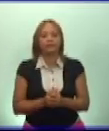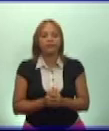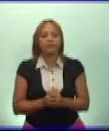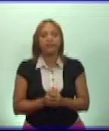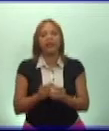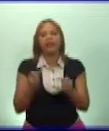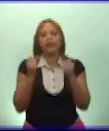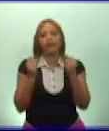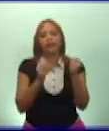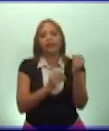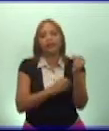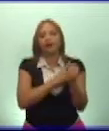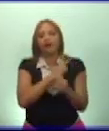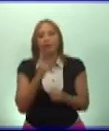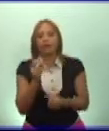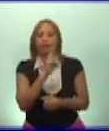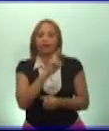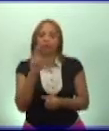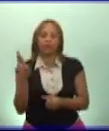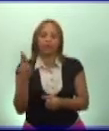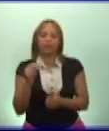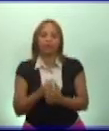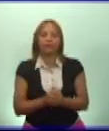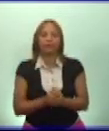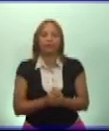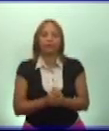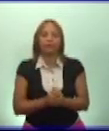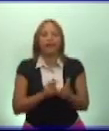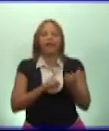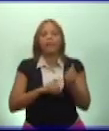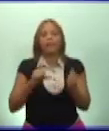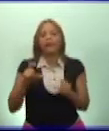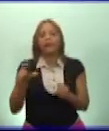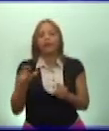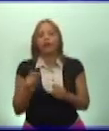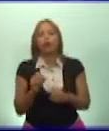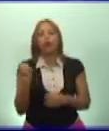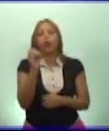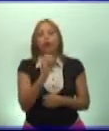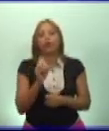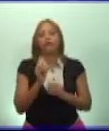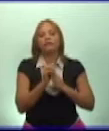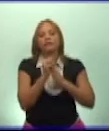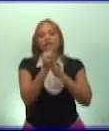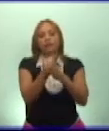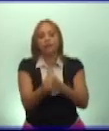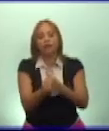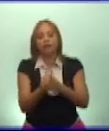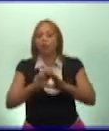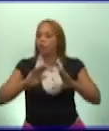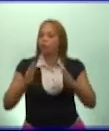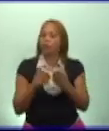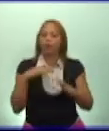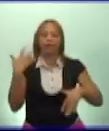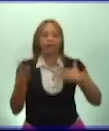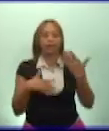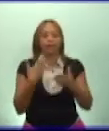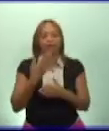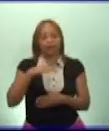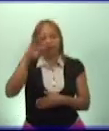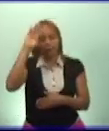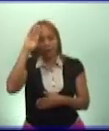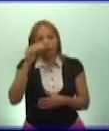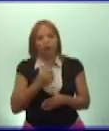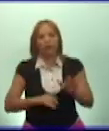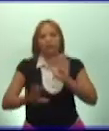Comunista de Cuba. El partido dirige y orienta todas las actividades del país, la